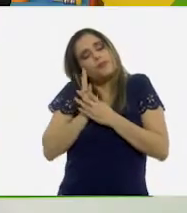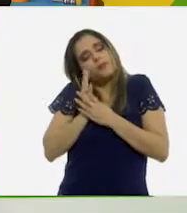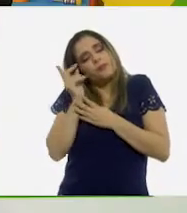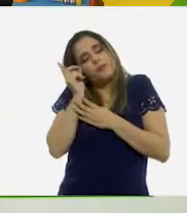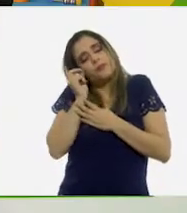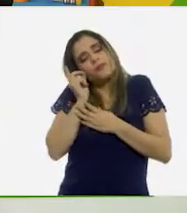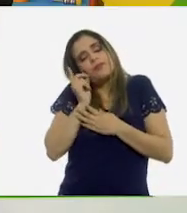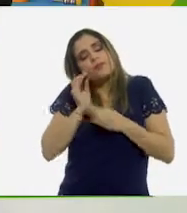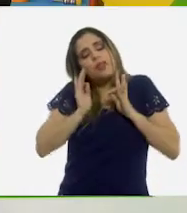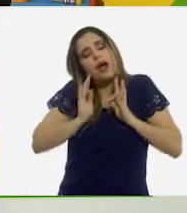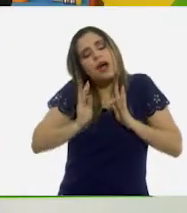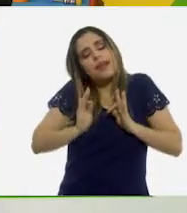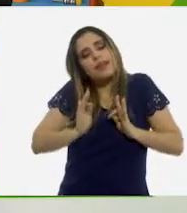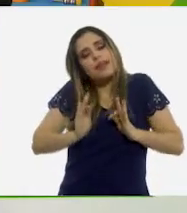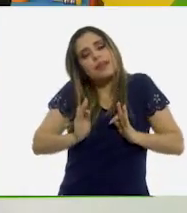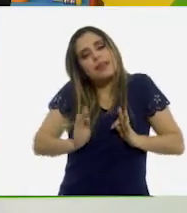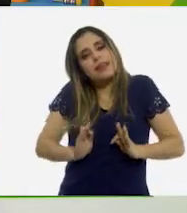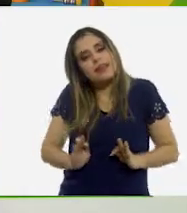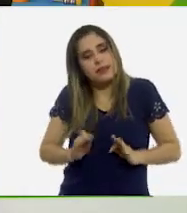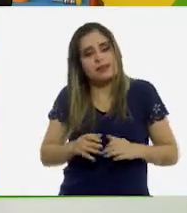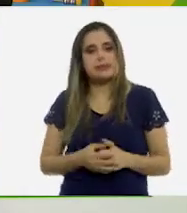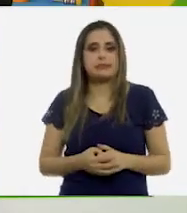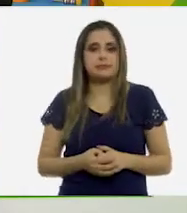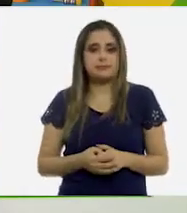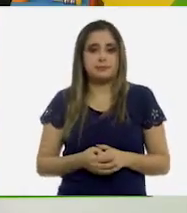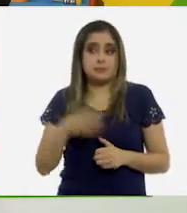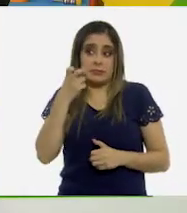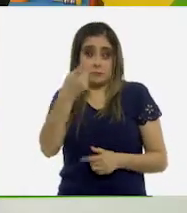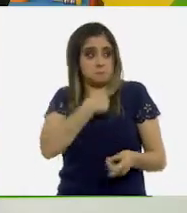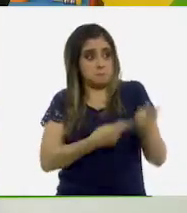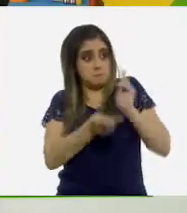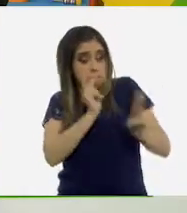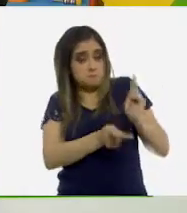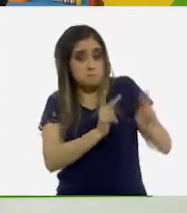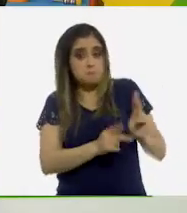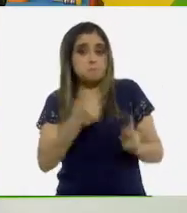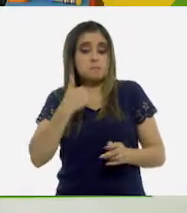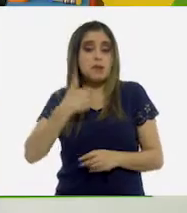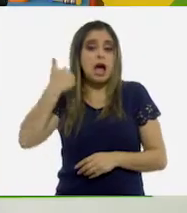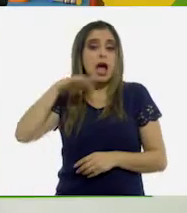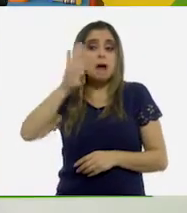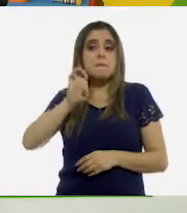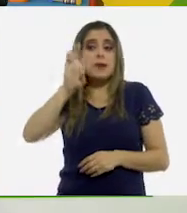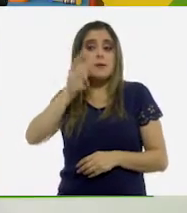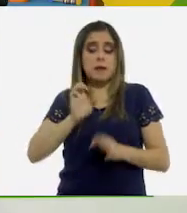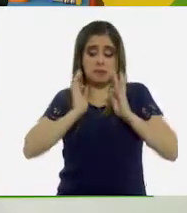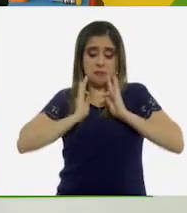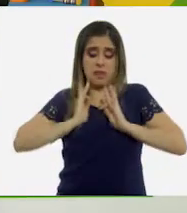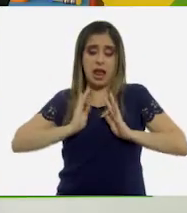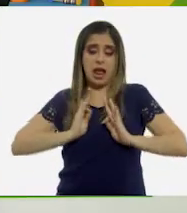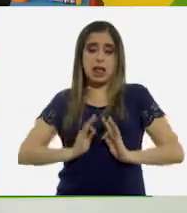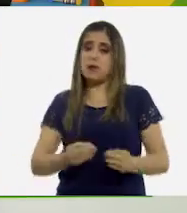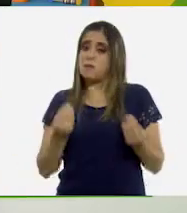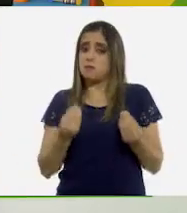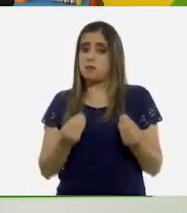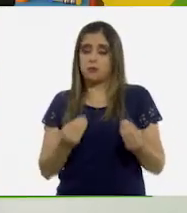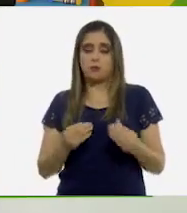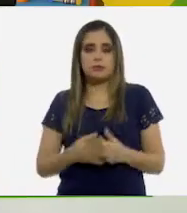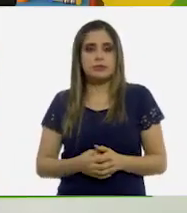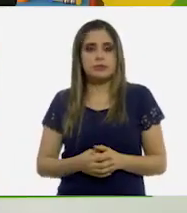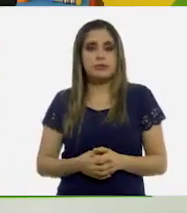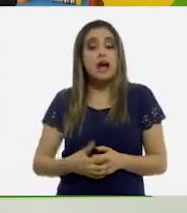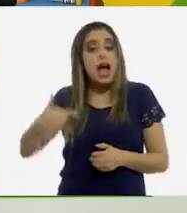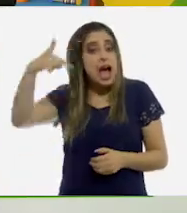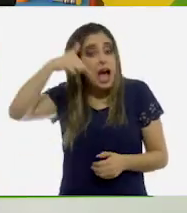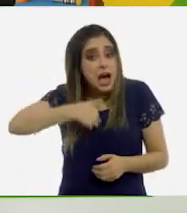Muy quieta y tranquila. Eso me han platicado, que era una bebé muy tranquila. A mí,